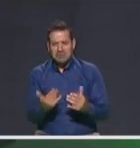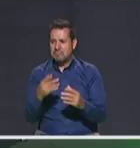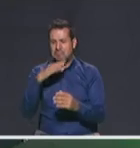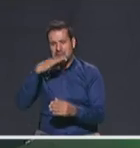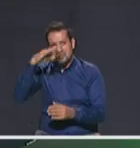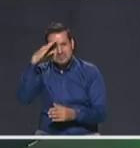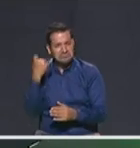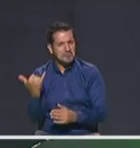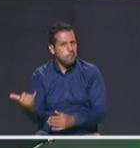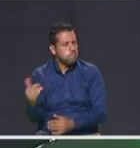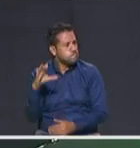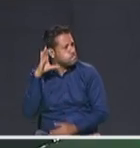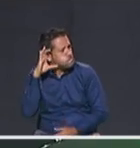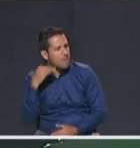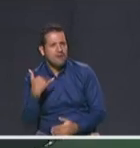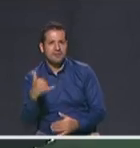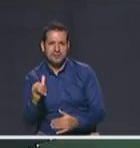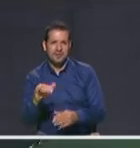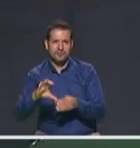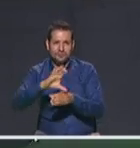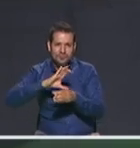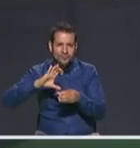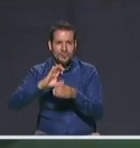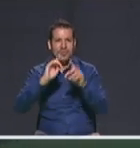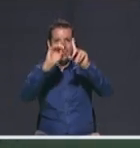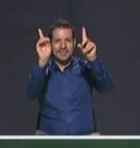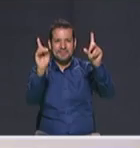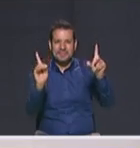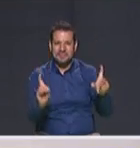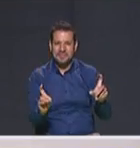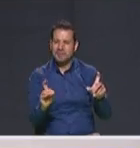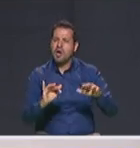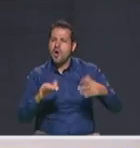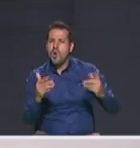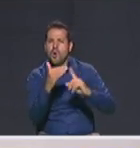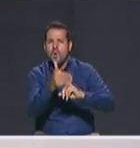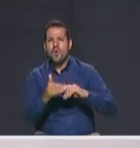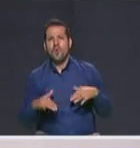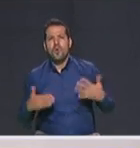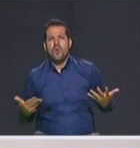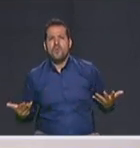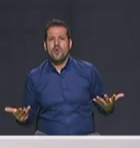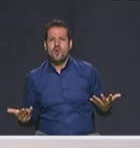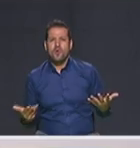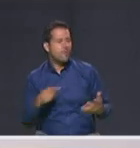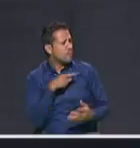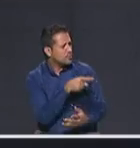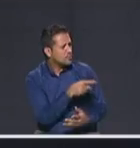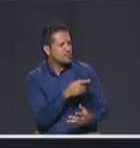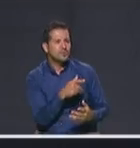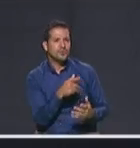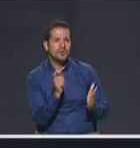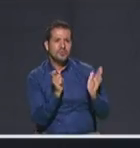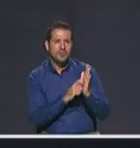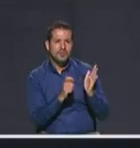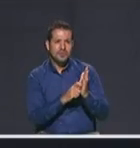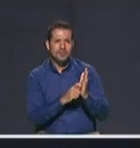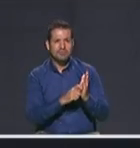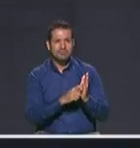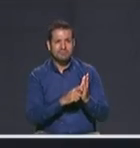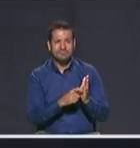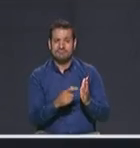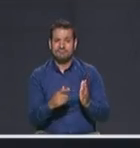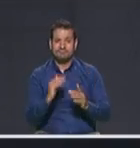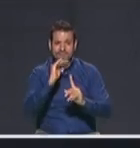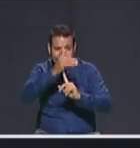el alcalde de la ciudad se pone al frente de los temas de seguridad. ¿Cómo se va a marcar precisamente esa diferencia en su mandato? No, por Dios. La